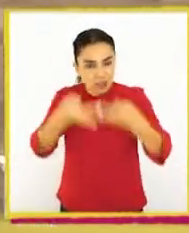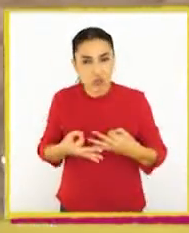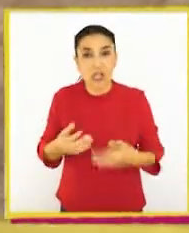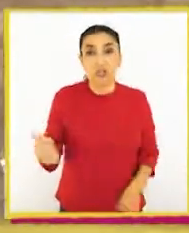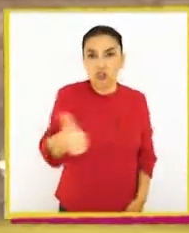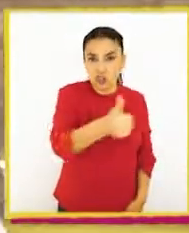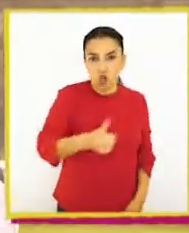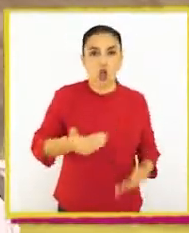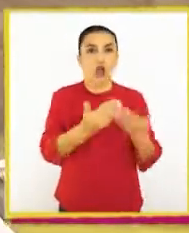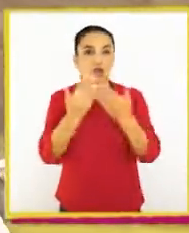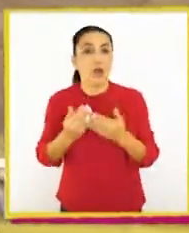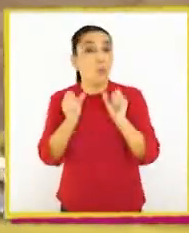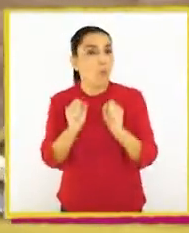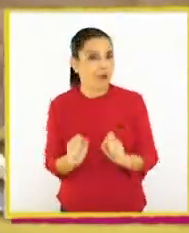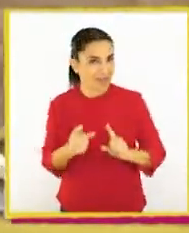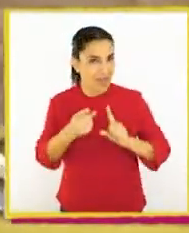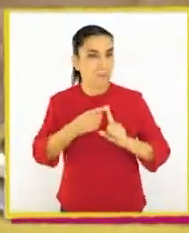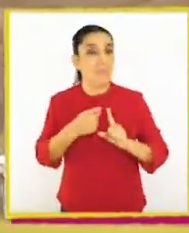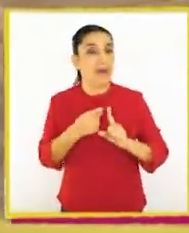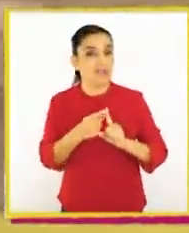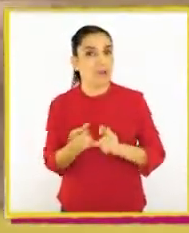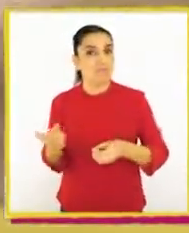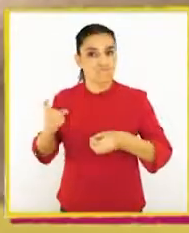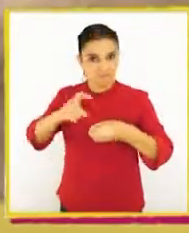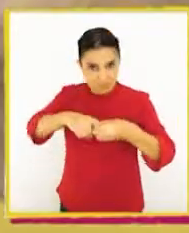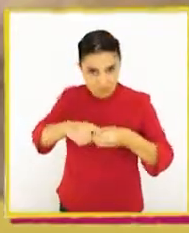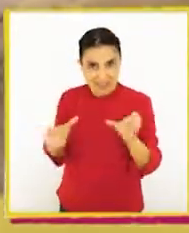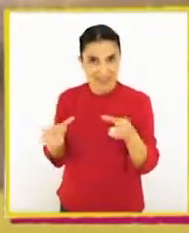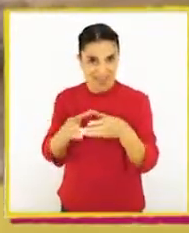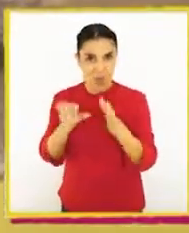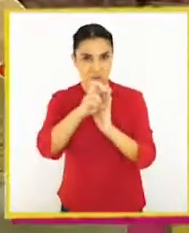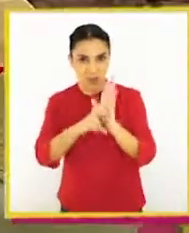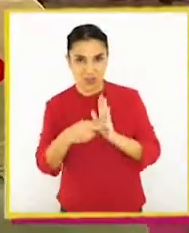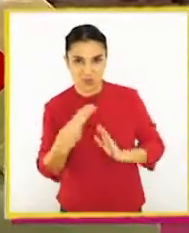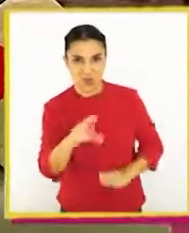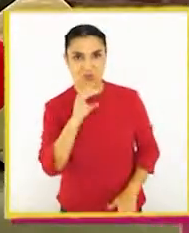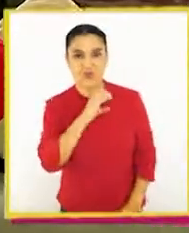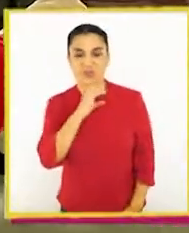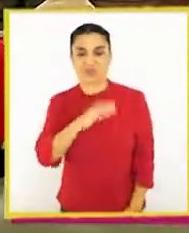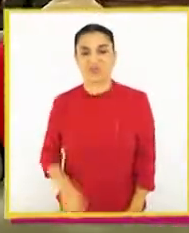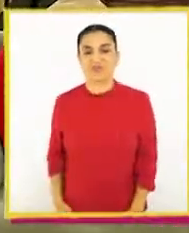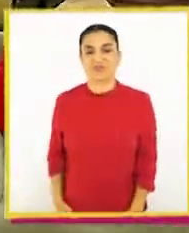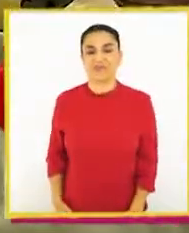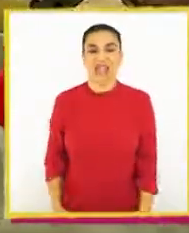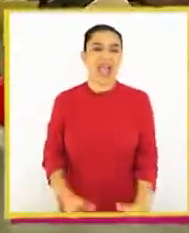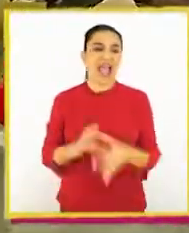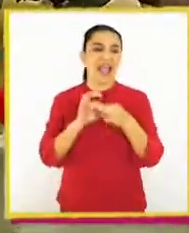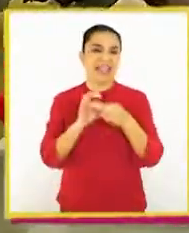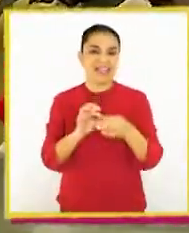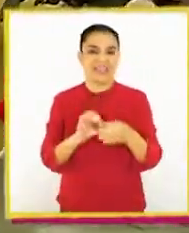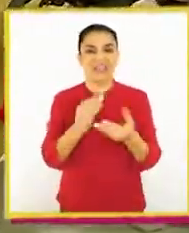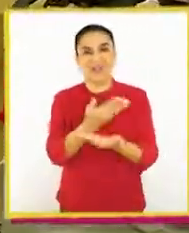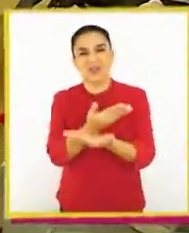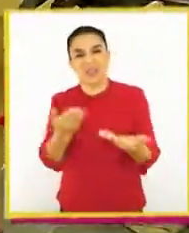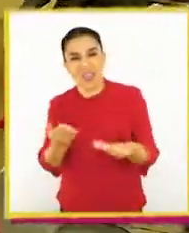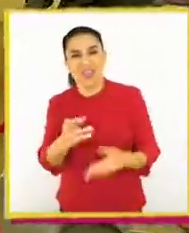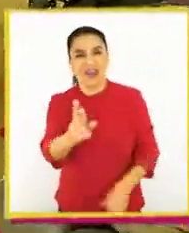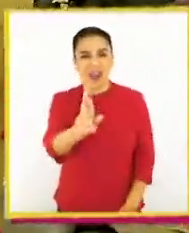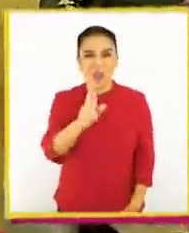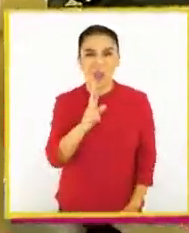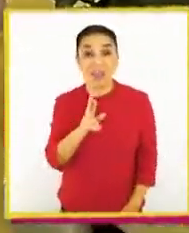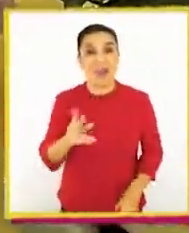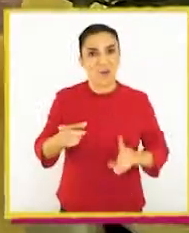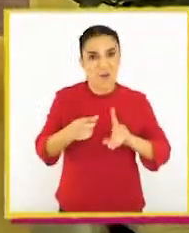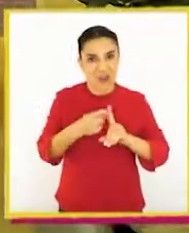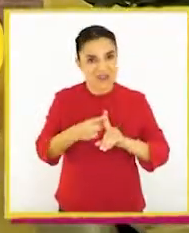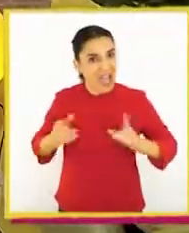que todos los estudiantes puedan participar y ser parte de los proyectos del curso. Muchas, muchas gracias a ustedes por todas sus respuestas,